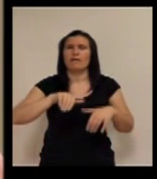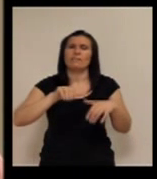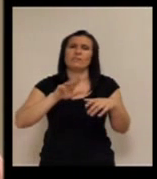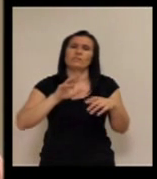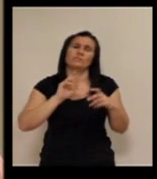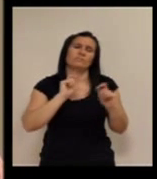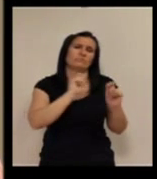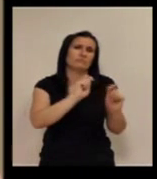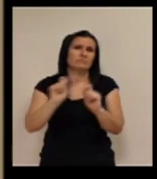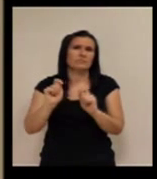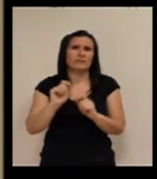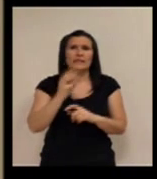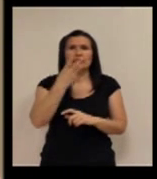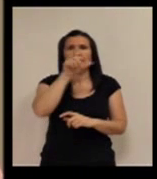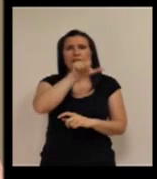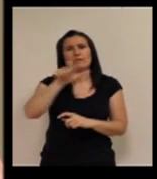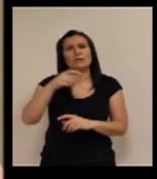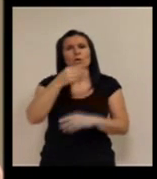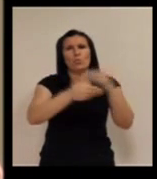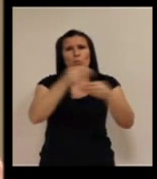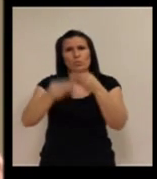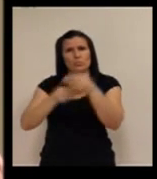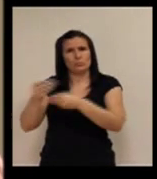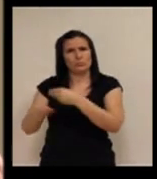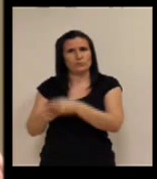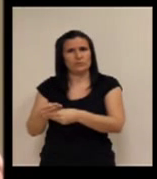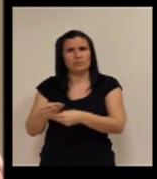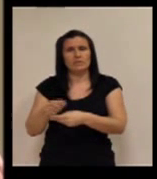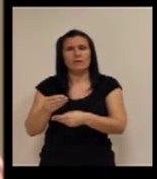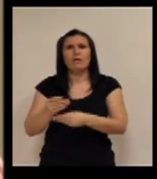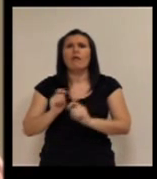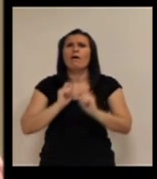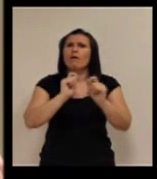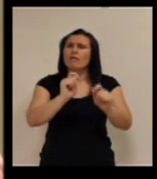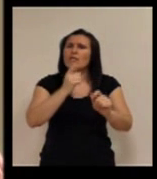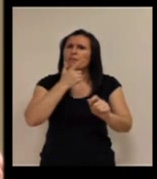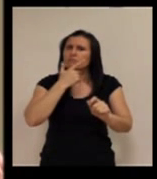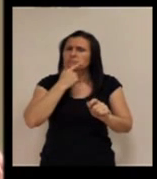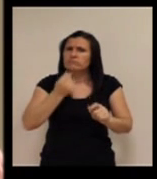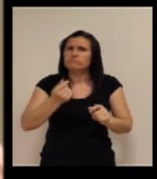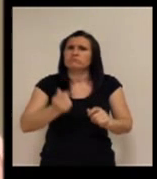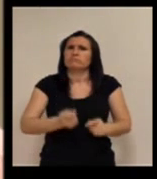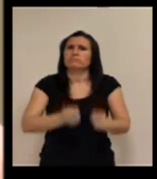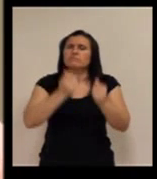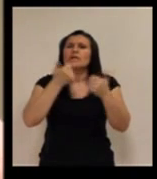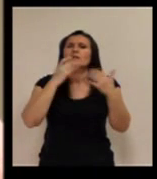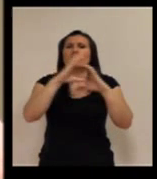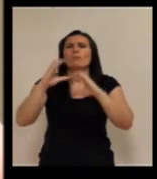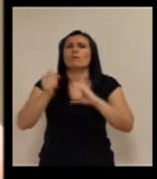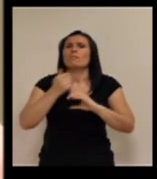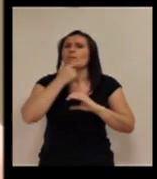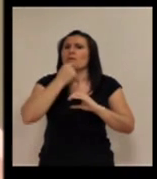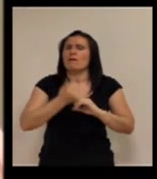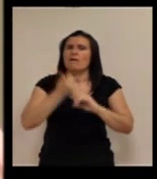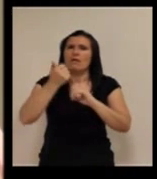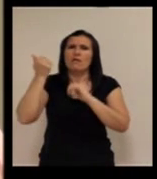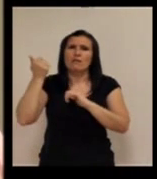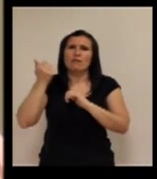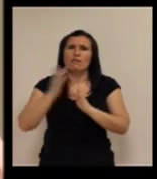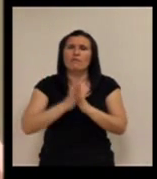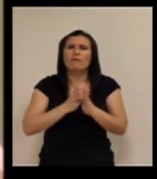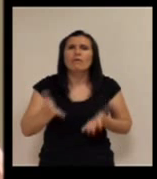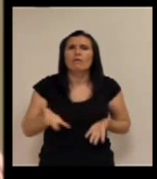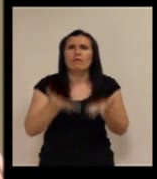a 30 personas y ha favorecido muchísimo la comunicación tanto en situaciones de